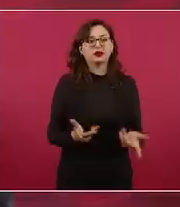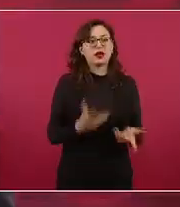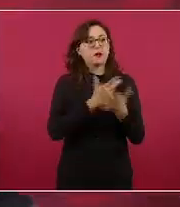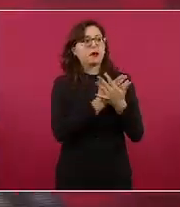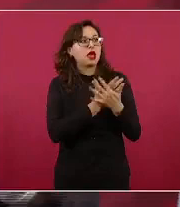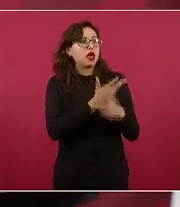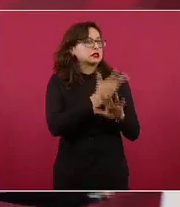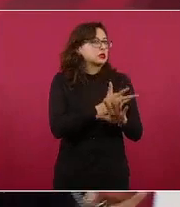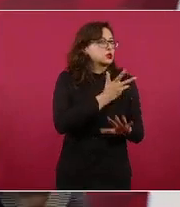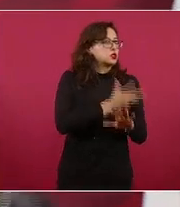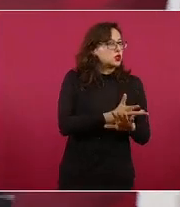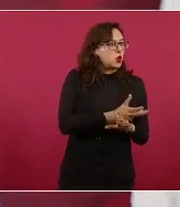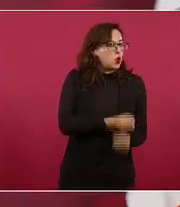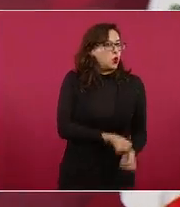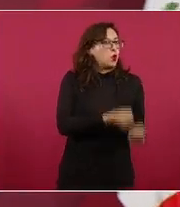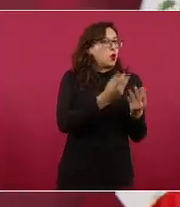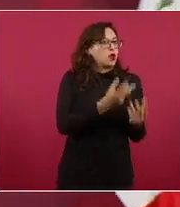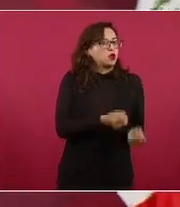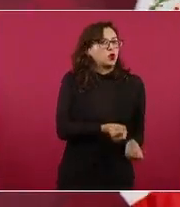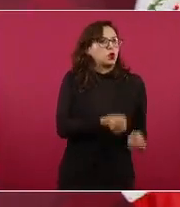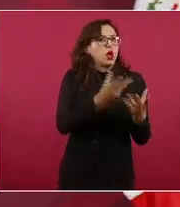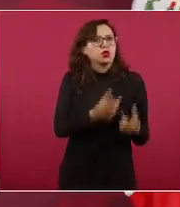y cuánto va a aumentar la tasa aquí